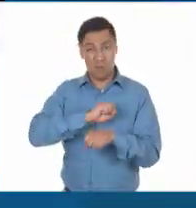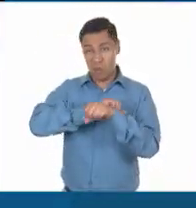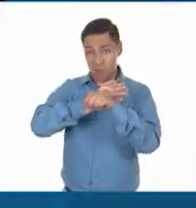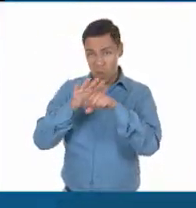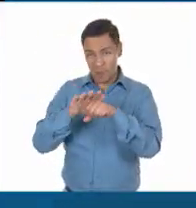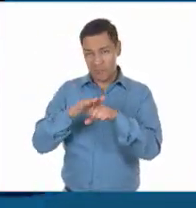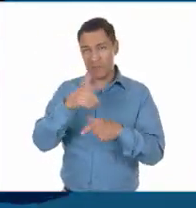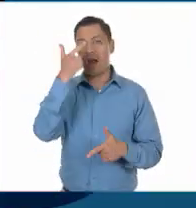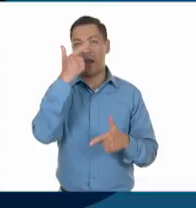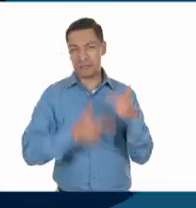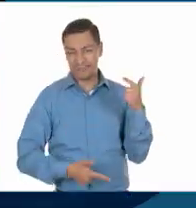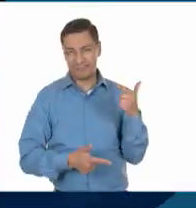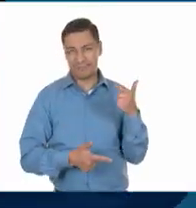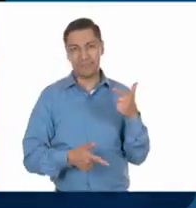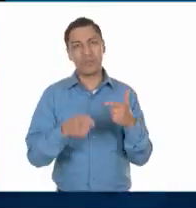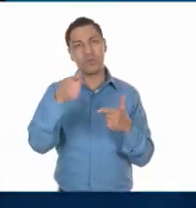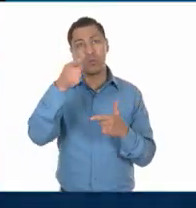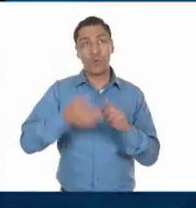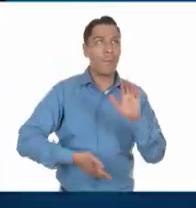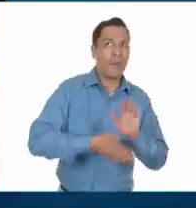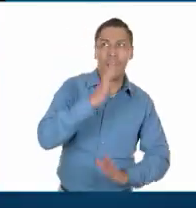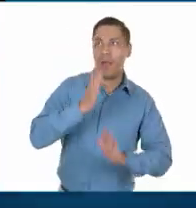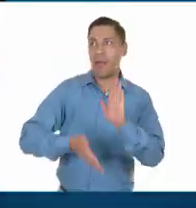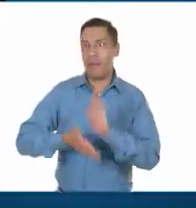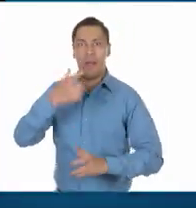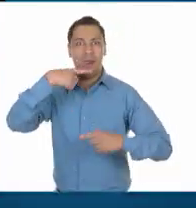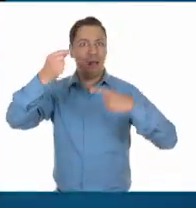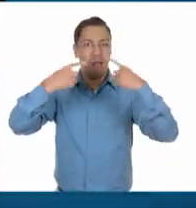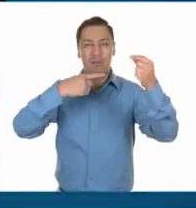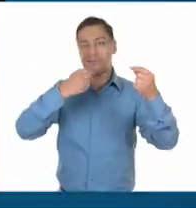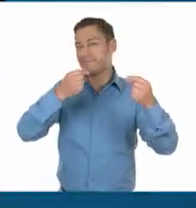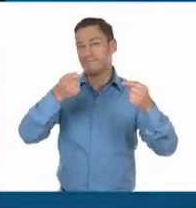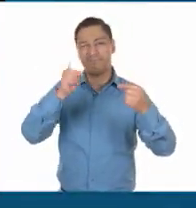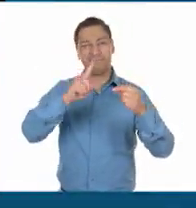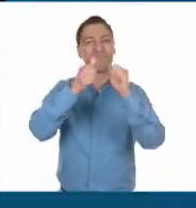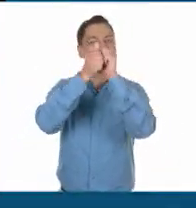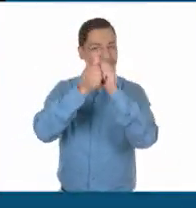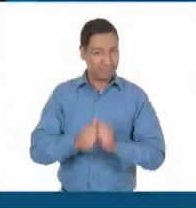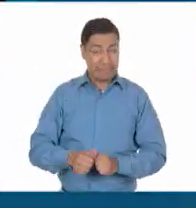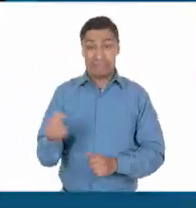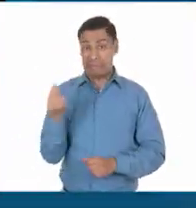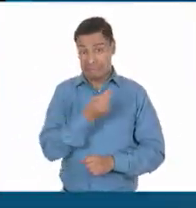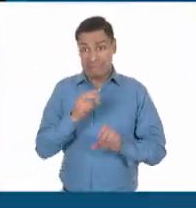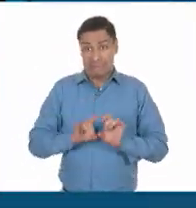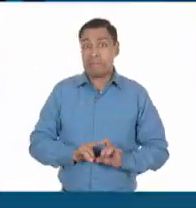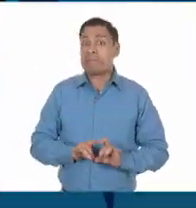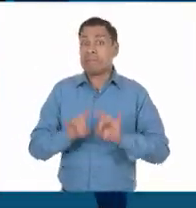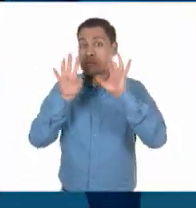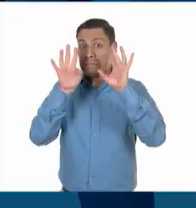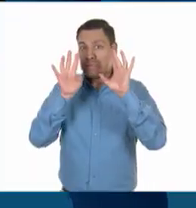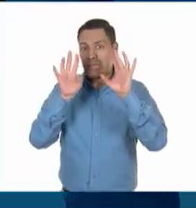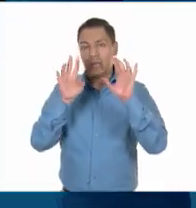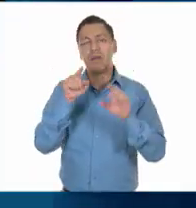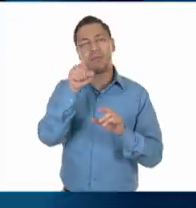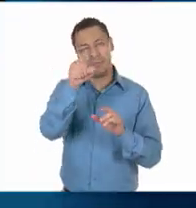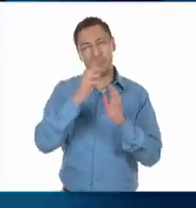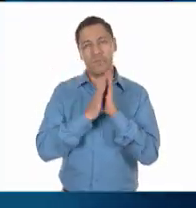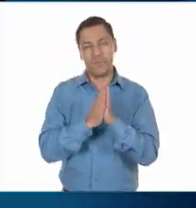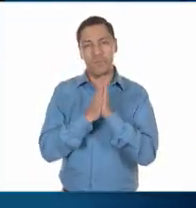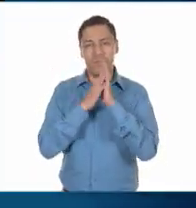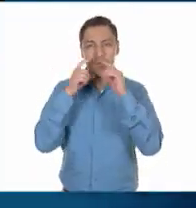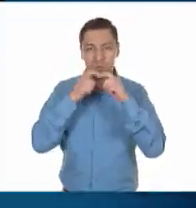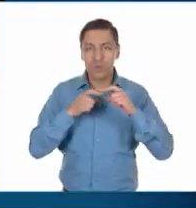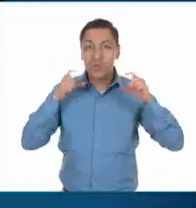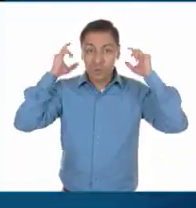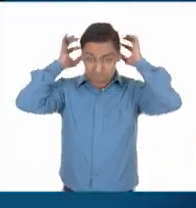Trata de no salir de casa a menos que sea muy necesario. Si lo haces, utiliza